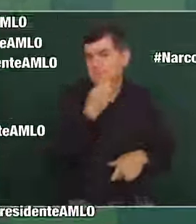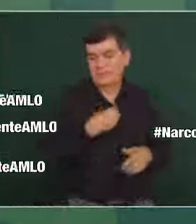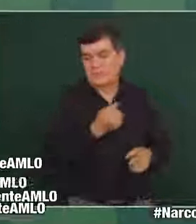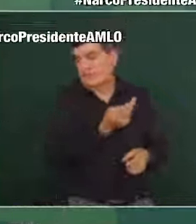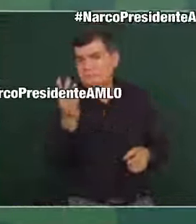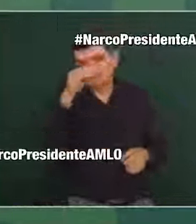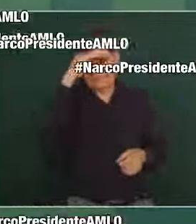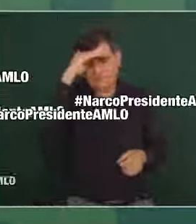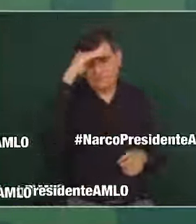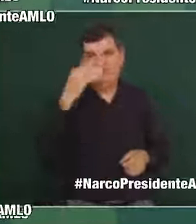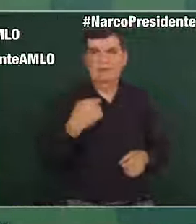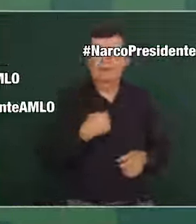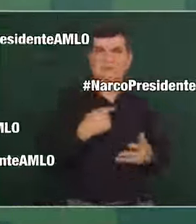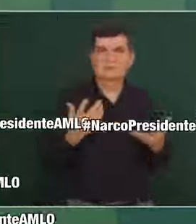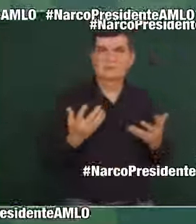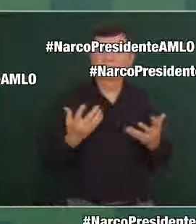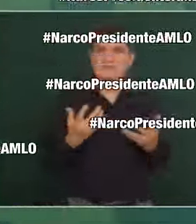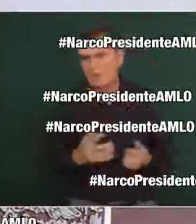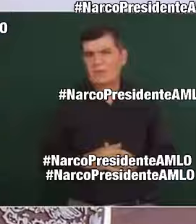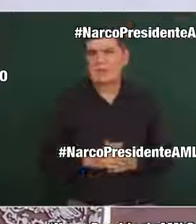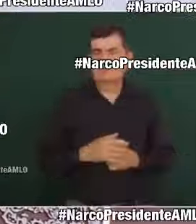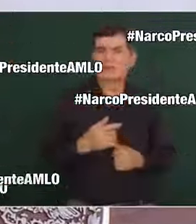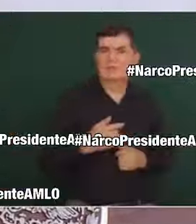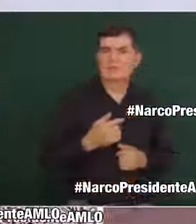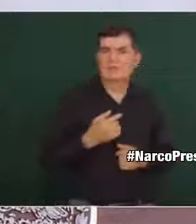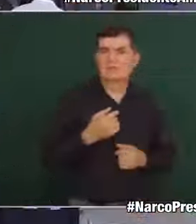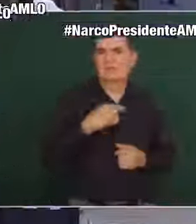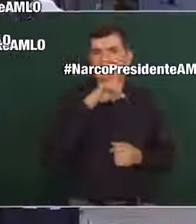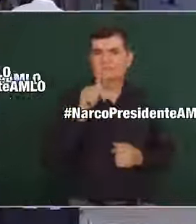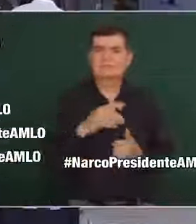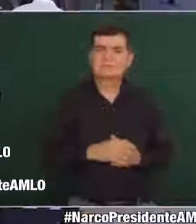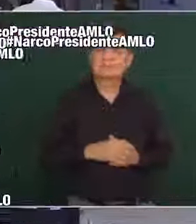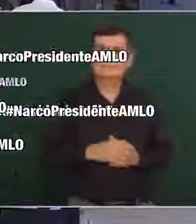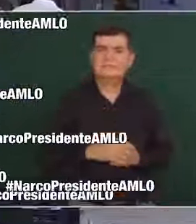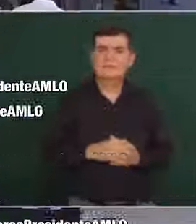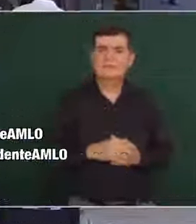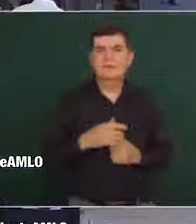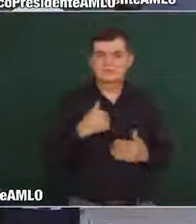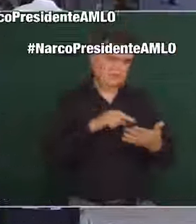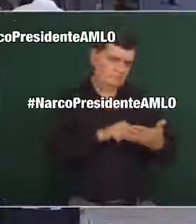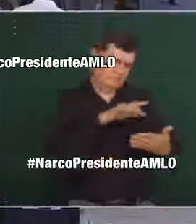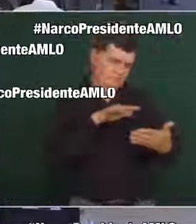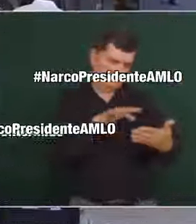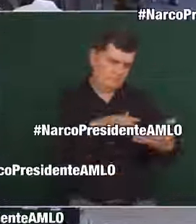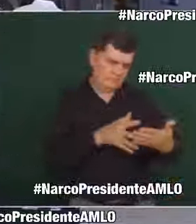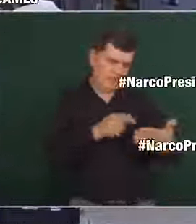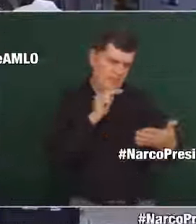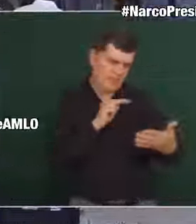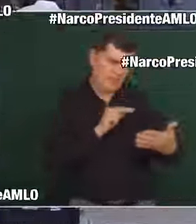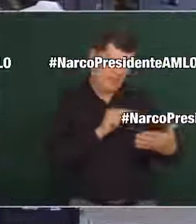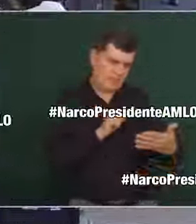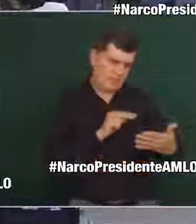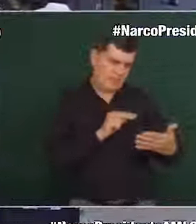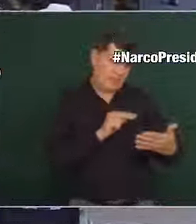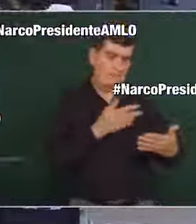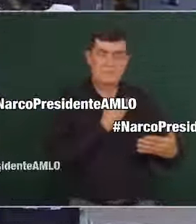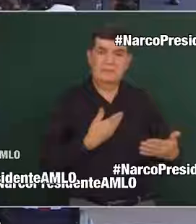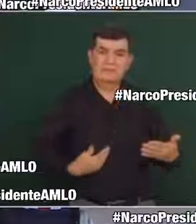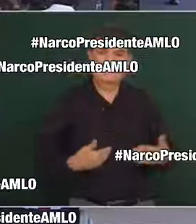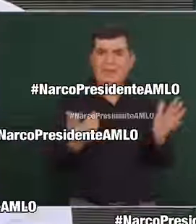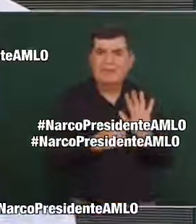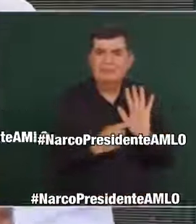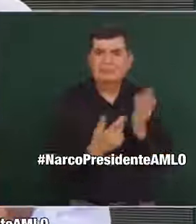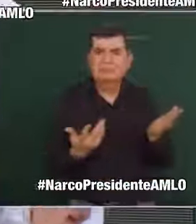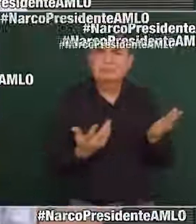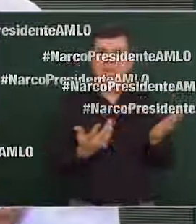piensen que estoy inventando. Tiene luego una leyenda, presidente de